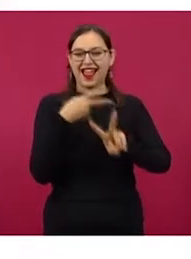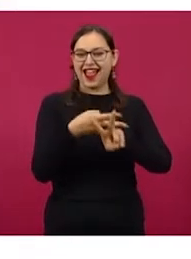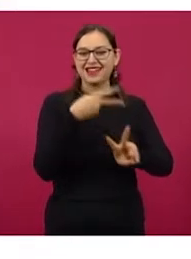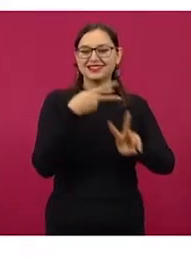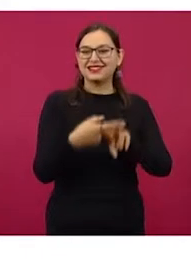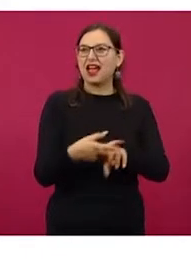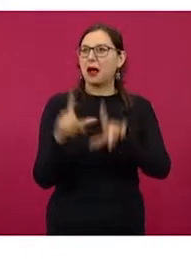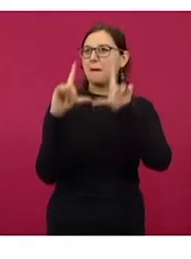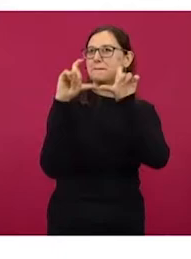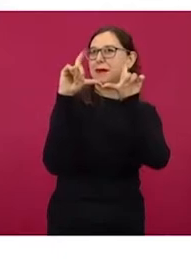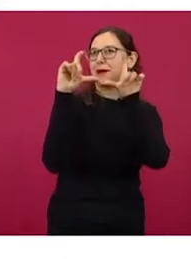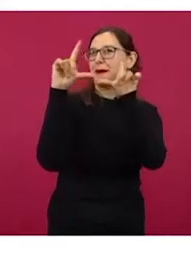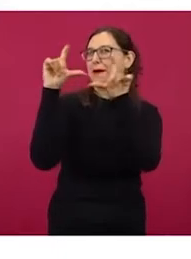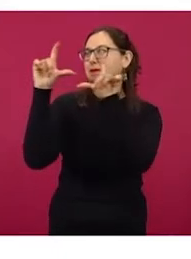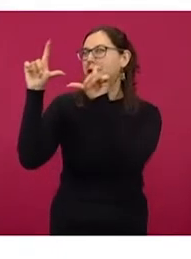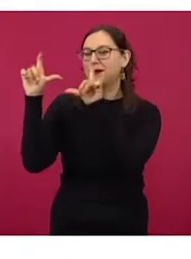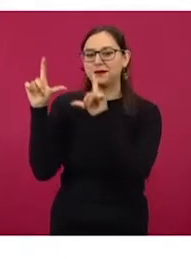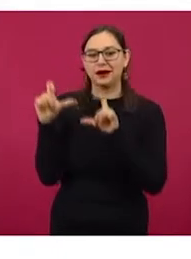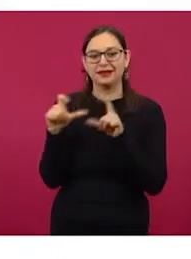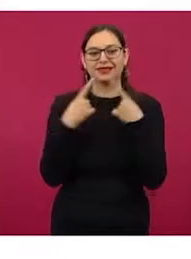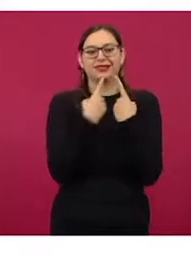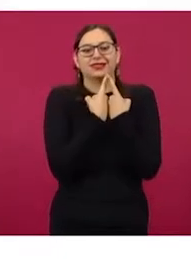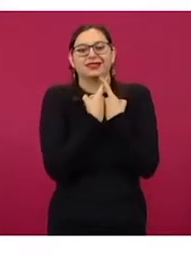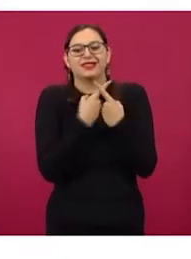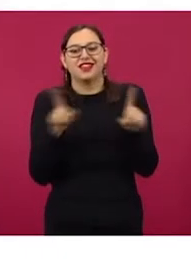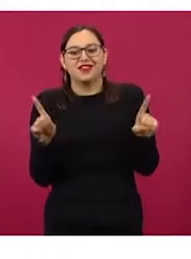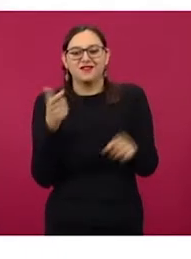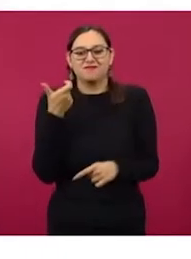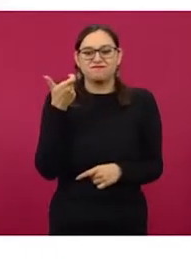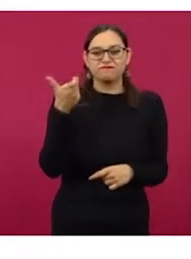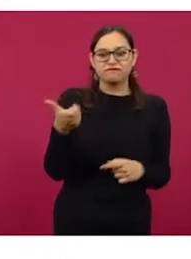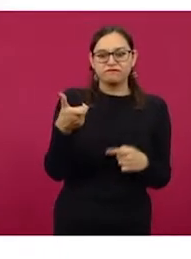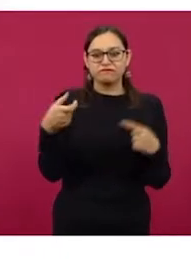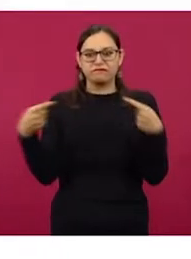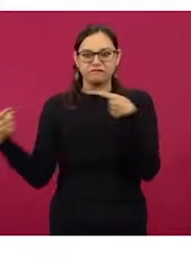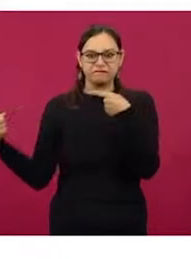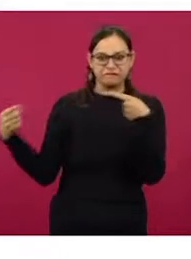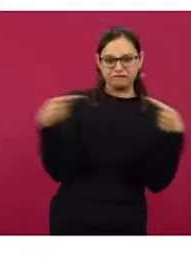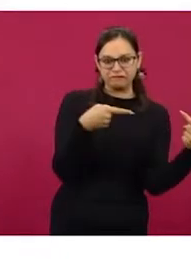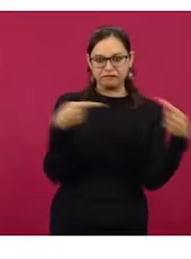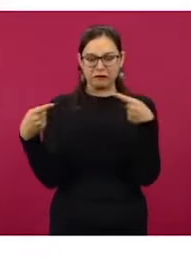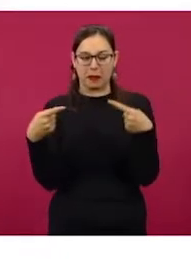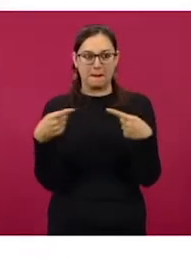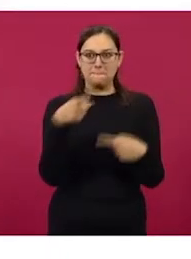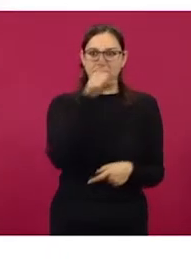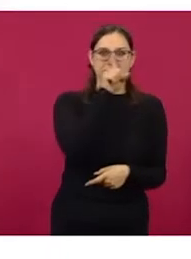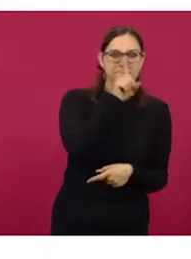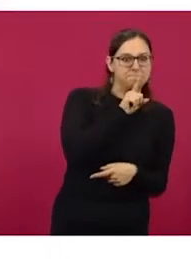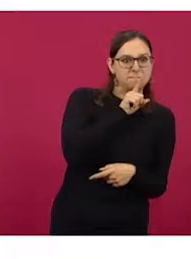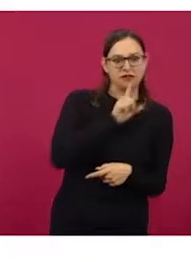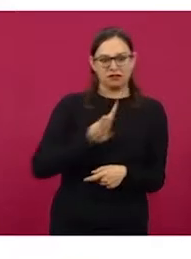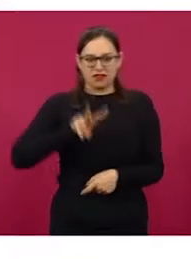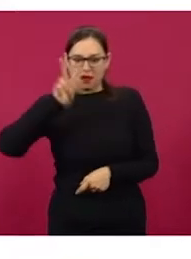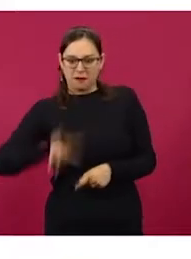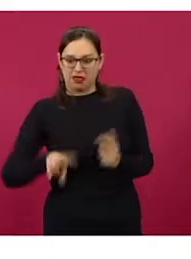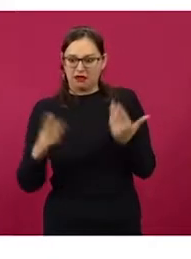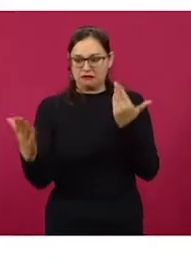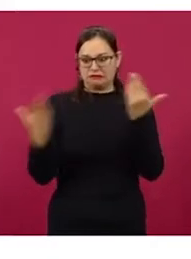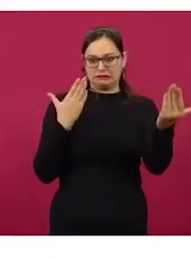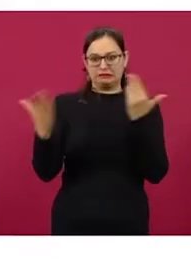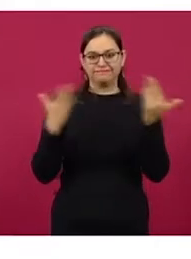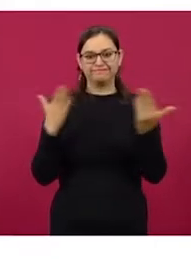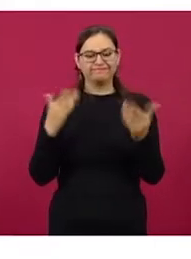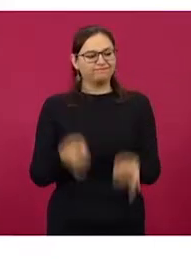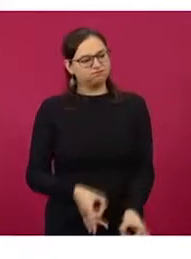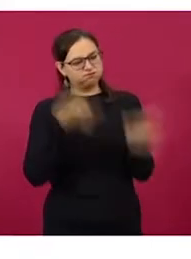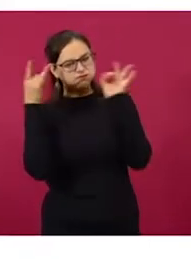fotos al precio de la gasolina en sus ciudades. Así se dio una batalla por la verdad y contra la mentira que ganaron